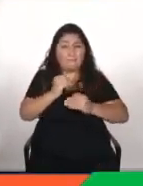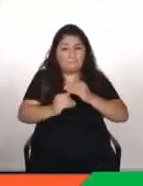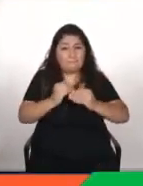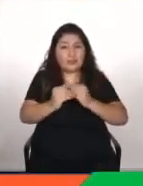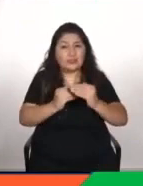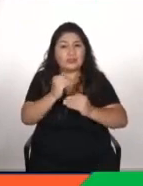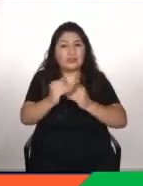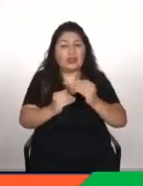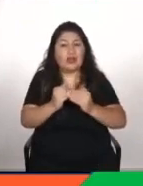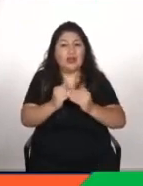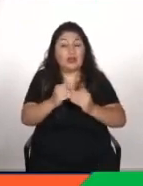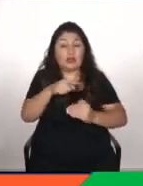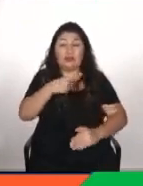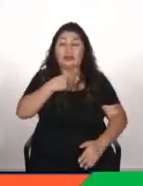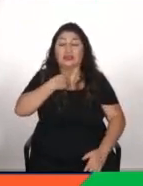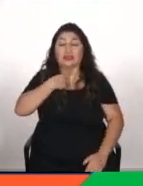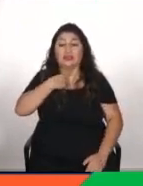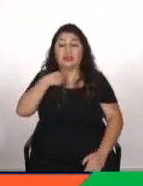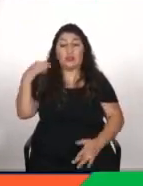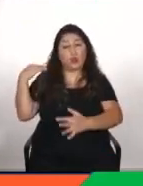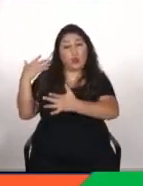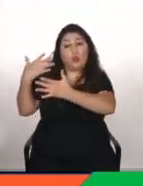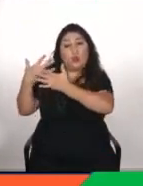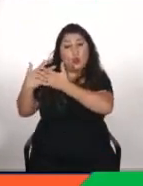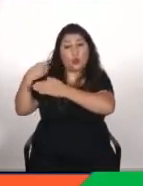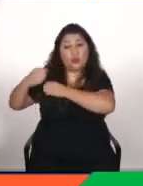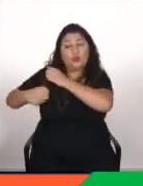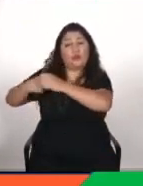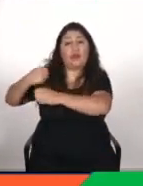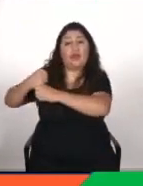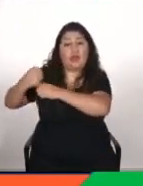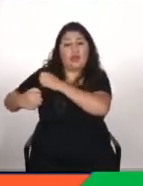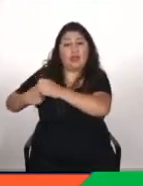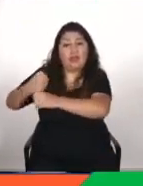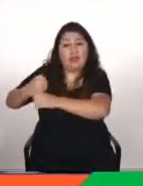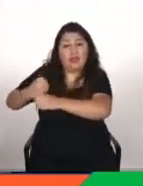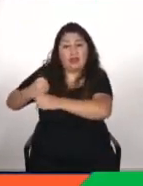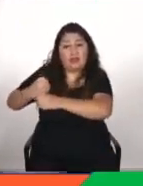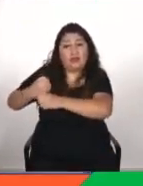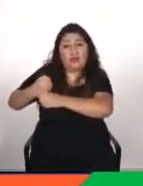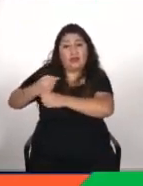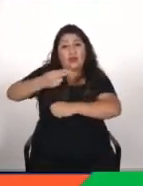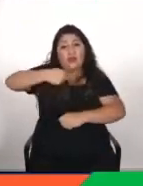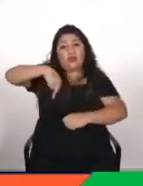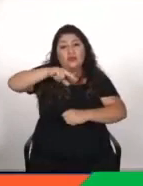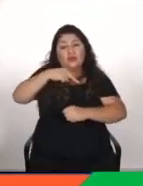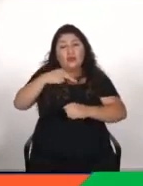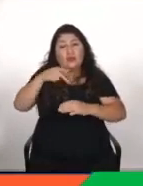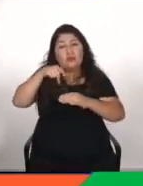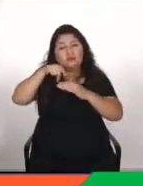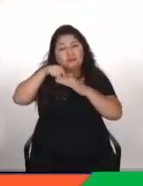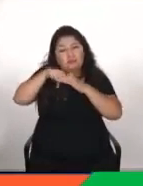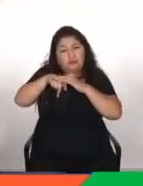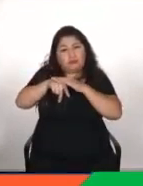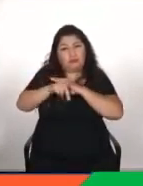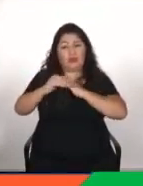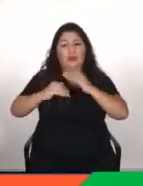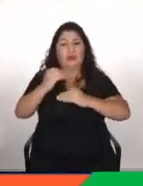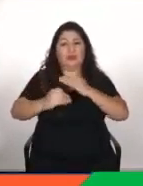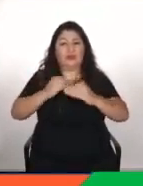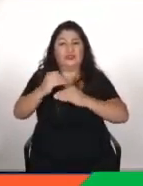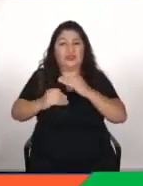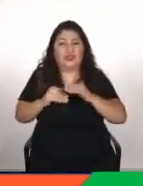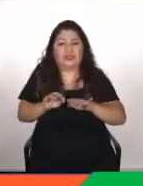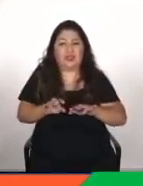porque los últimos años en las últimas décadas hemos entrado en el proceso de digitalizar todas nuestras sociedades gracias a la